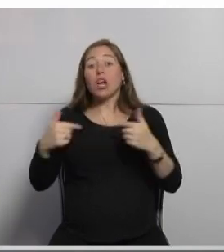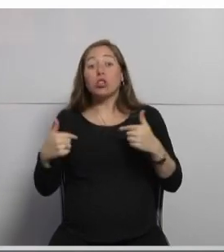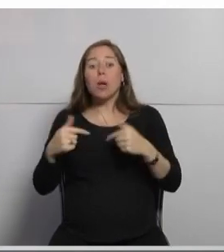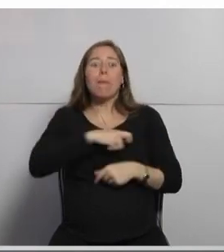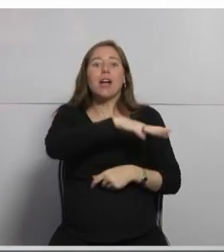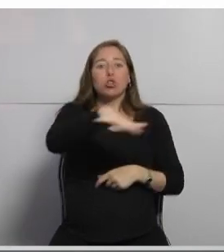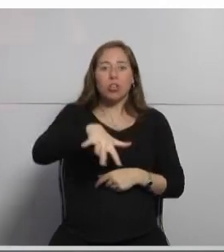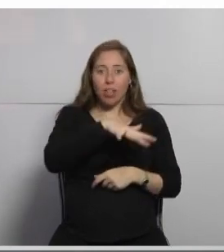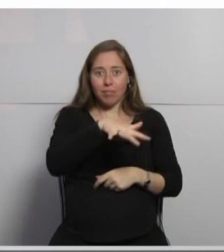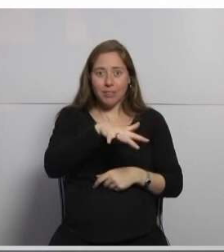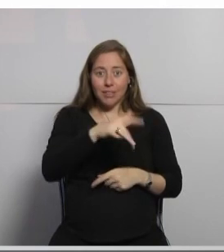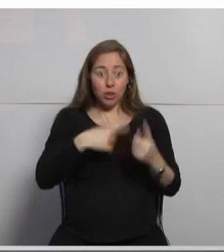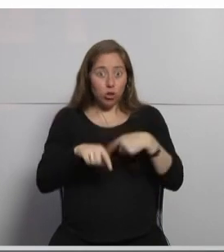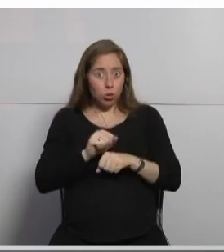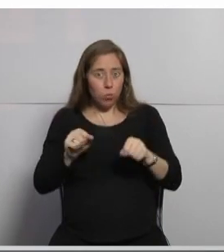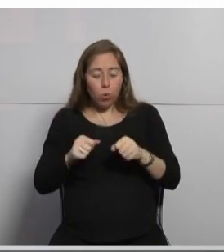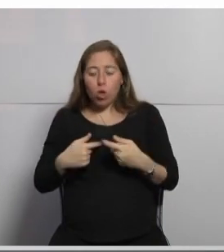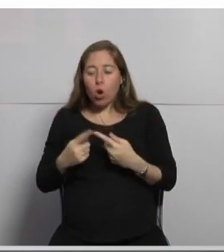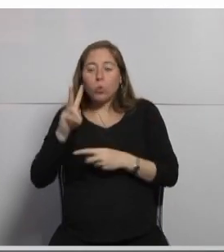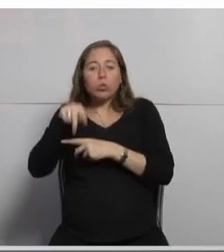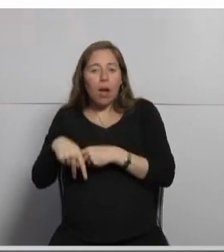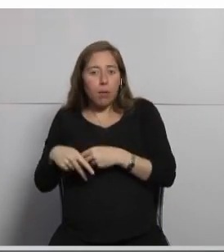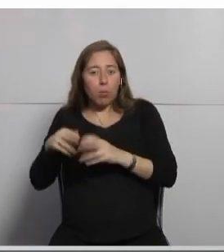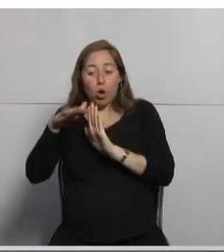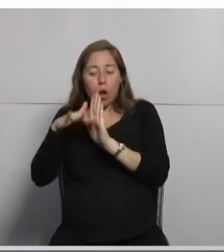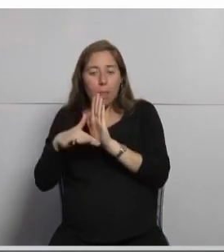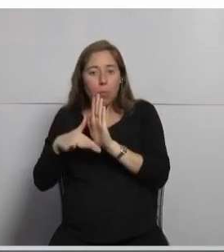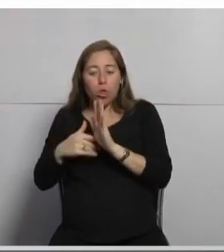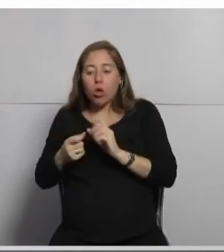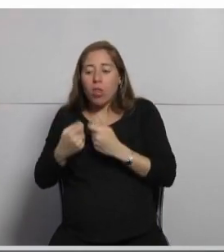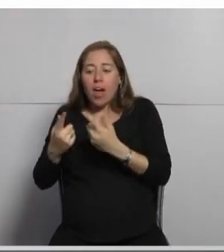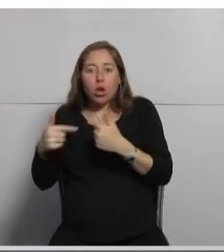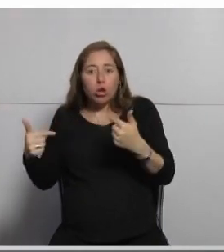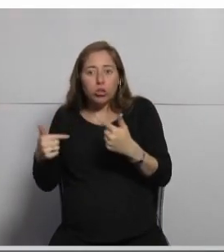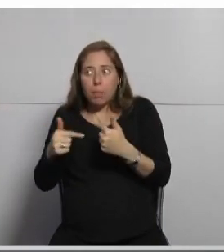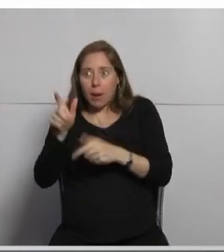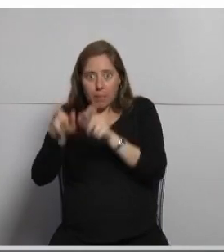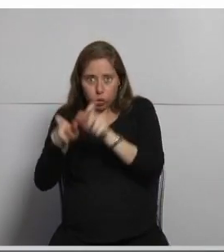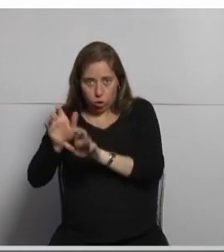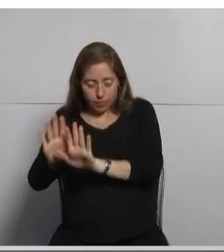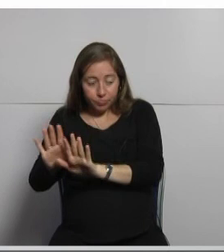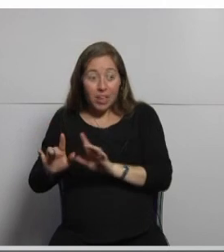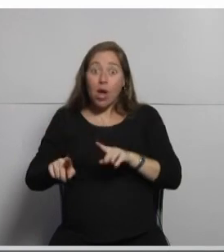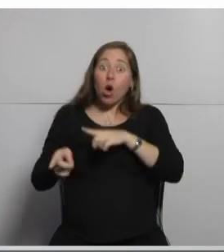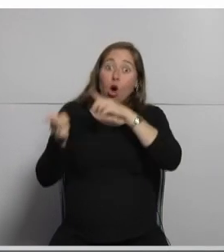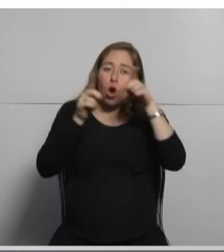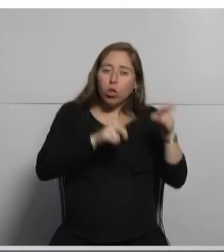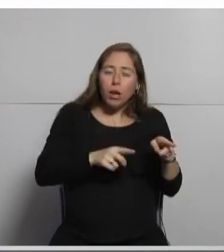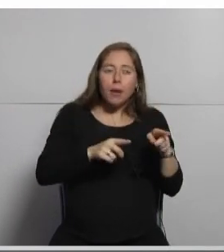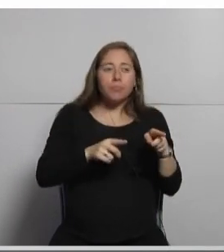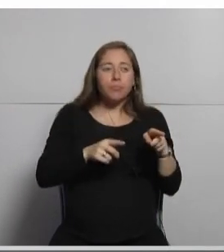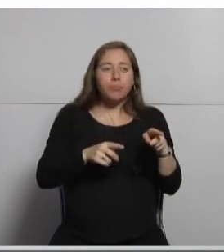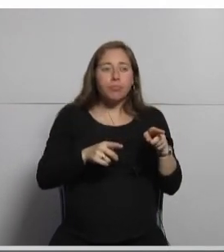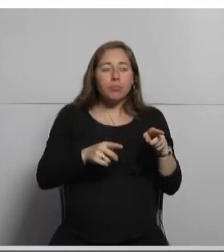alta ahí para poder manejarlo desde ahí después podés llegar a dar de alta planes donde este manager